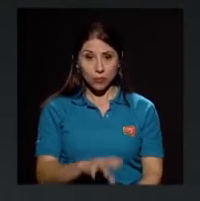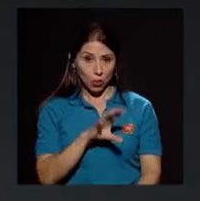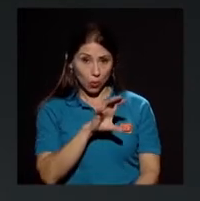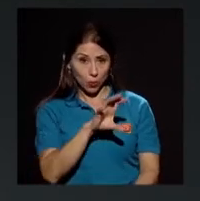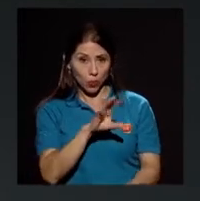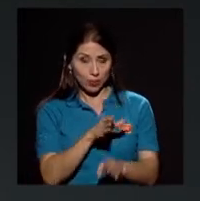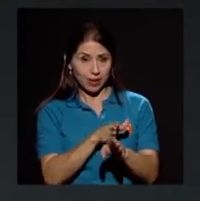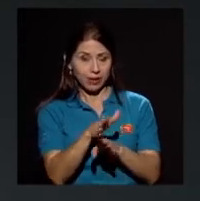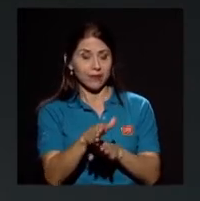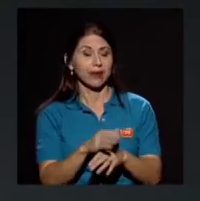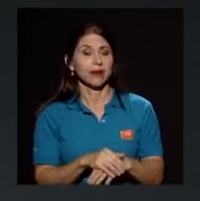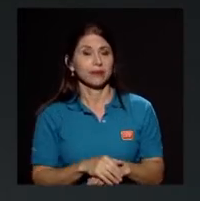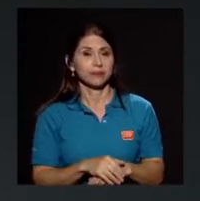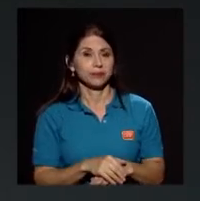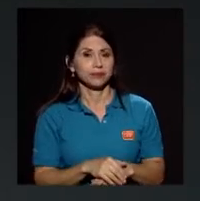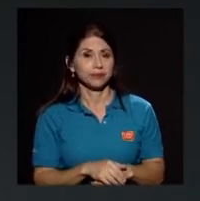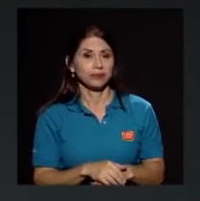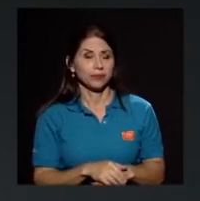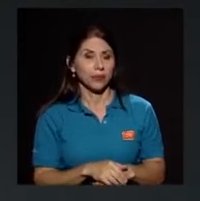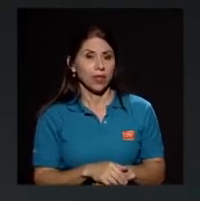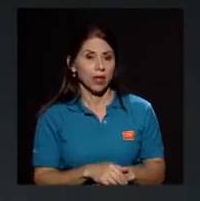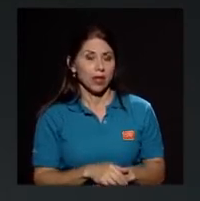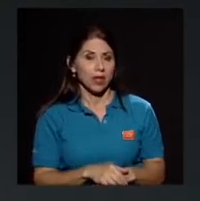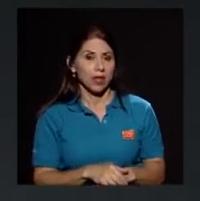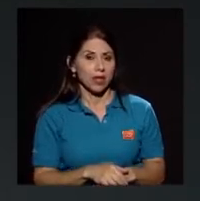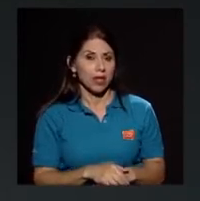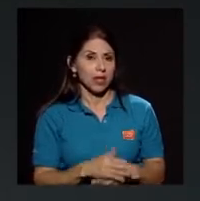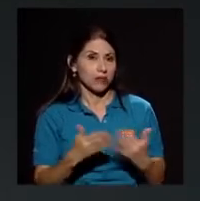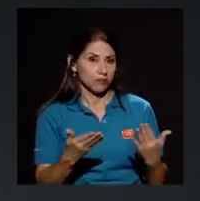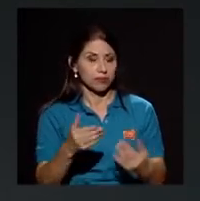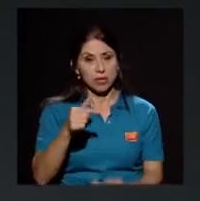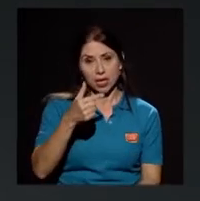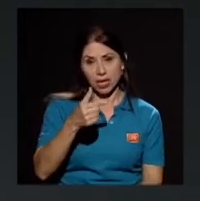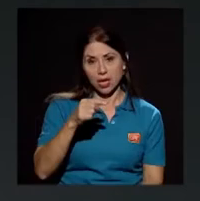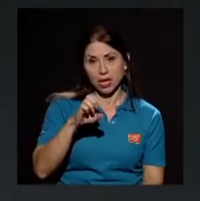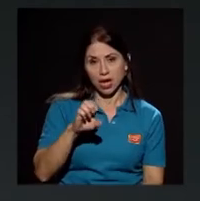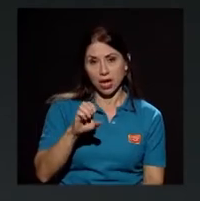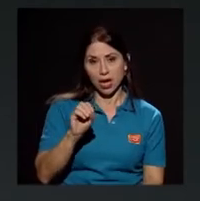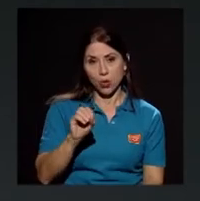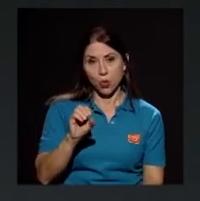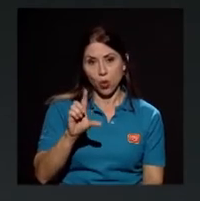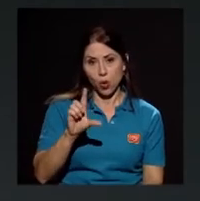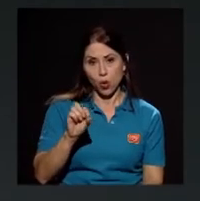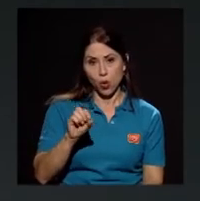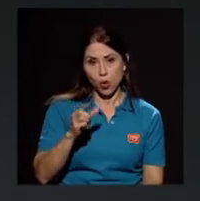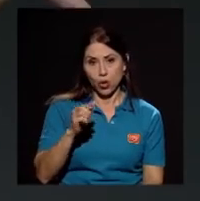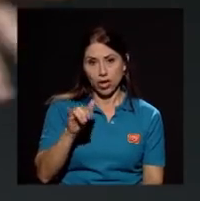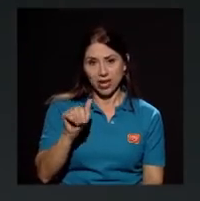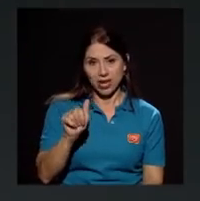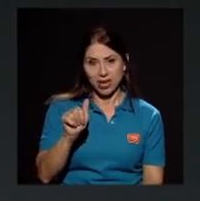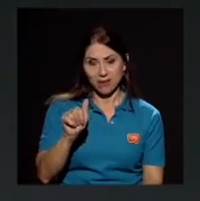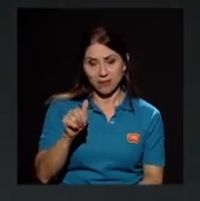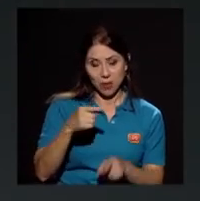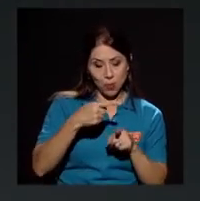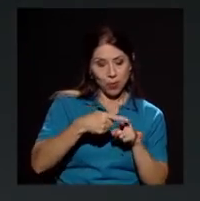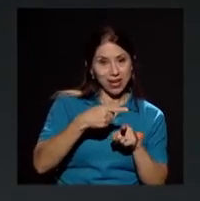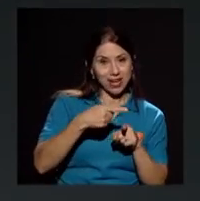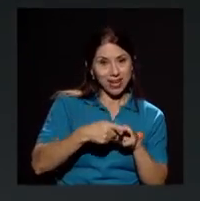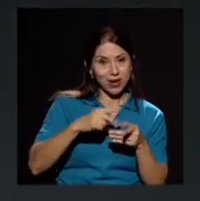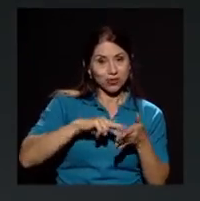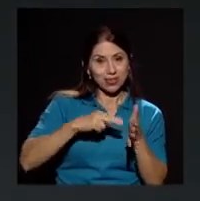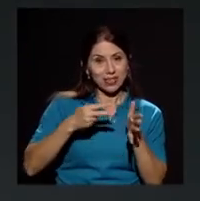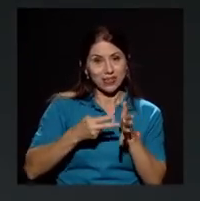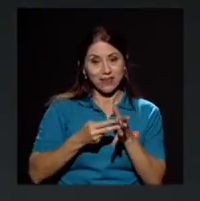y de alguna manera geología por el griego es tierra y entonces